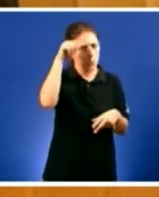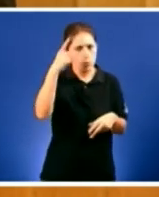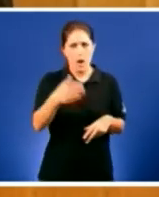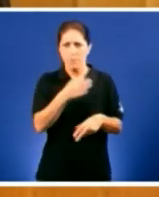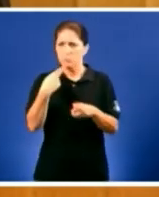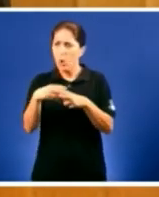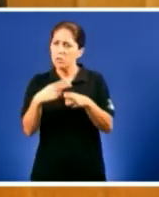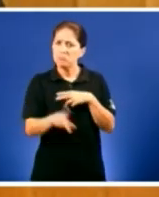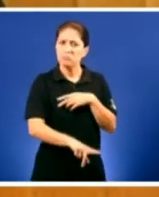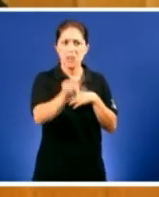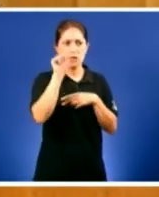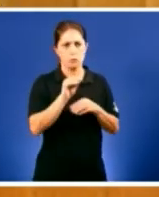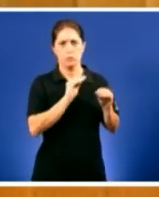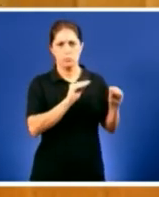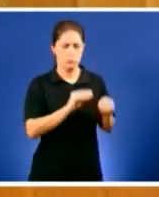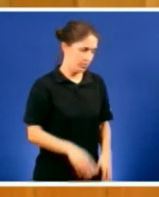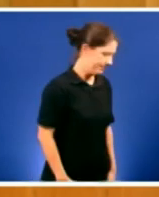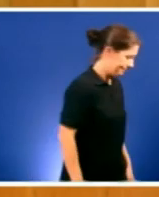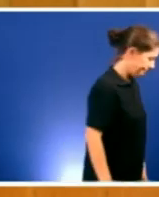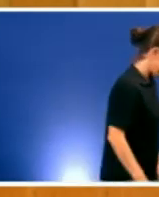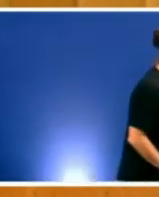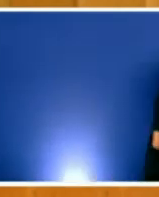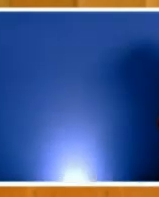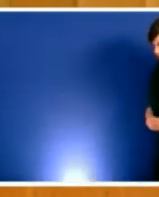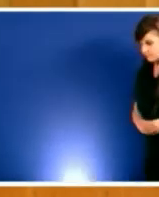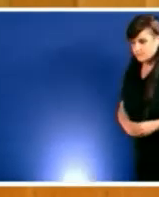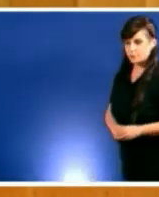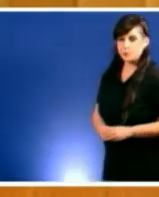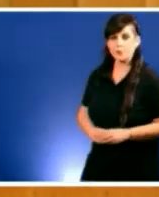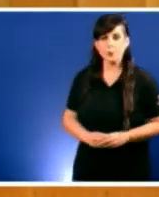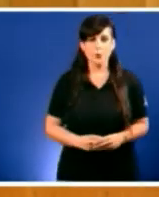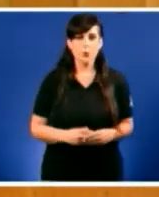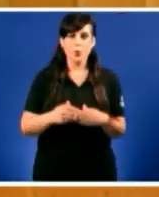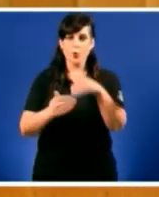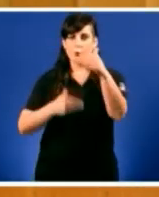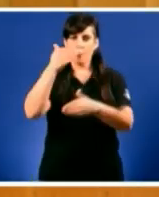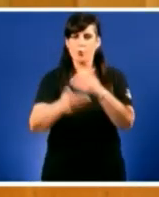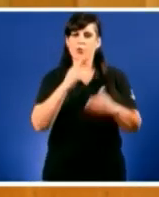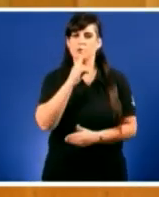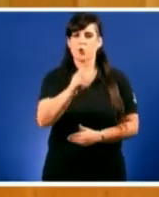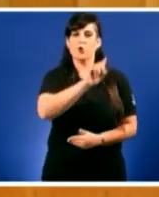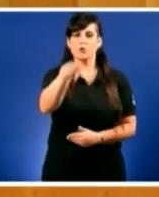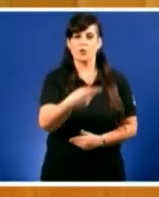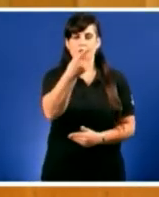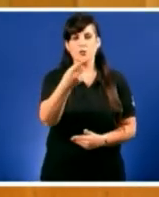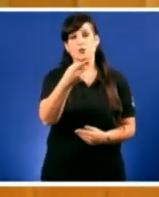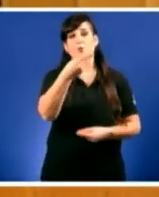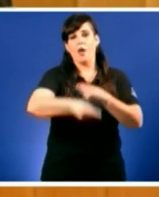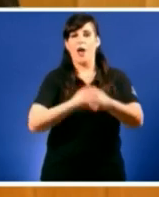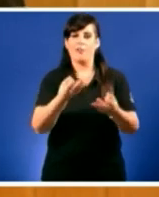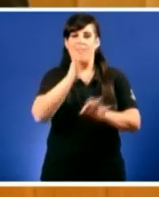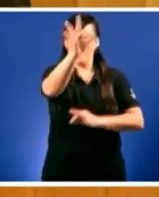político. Un proceso que culminou dous anos despois coa celebración da Primeira Assemblea